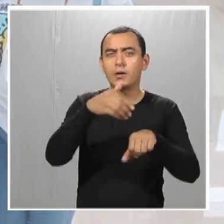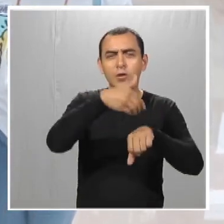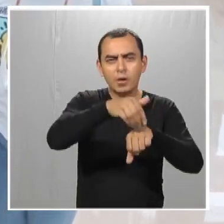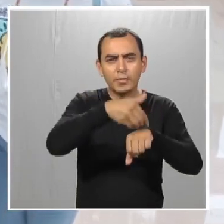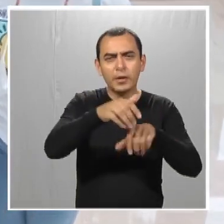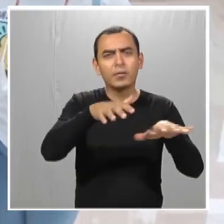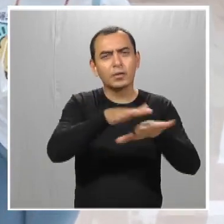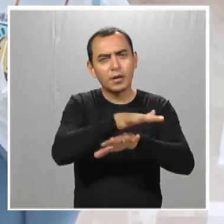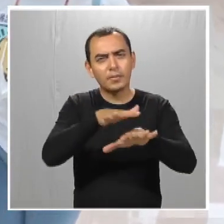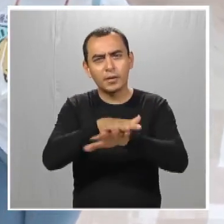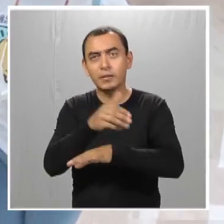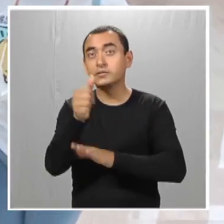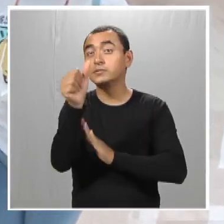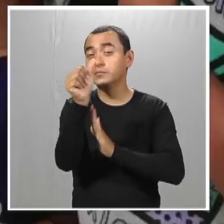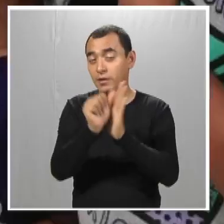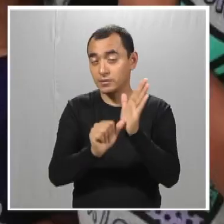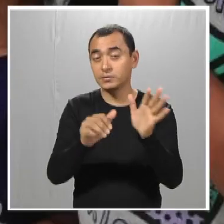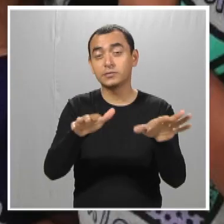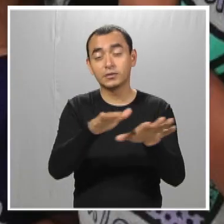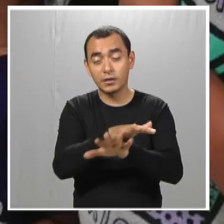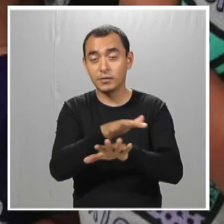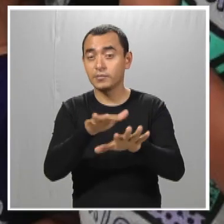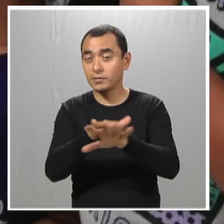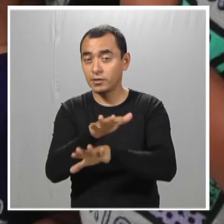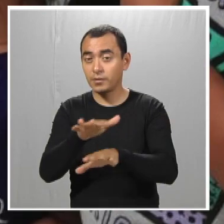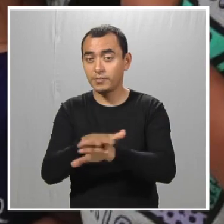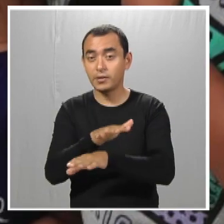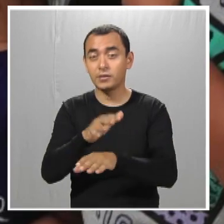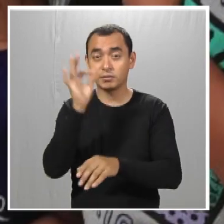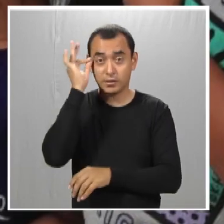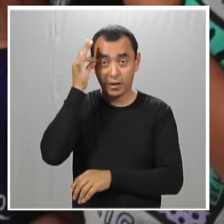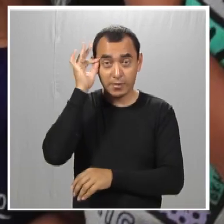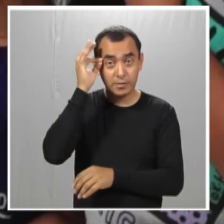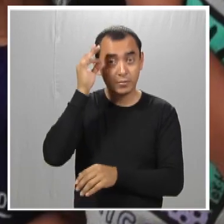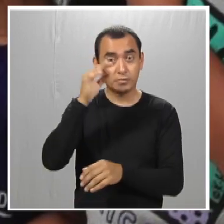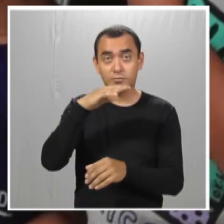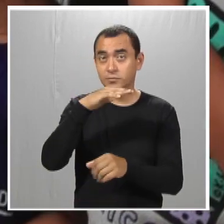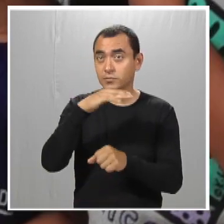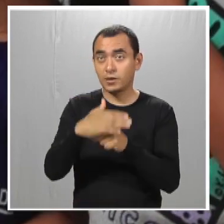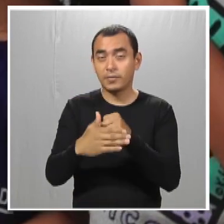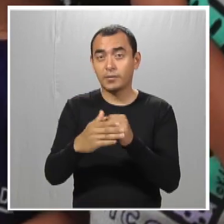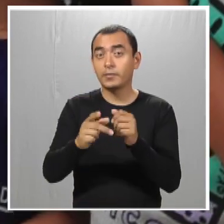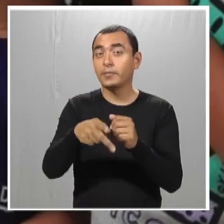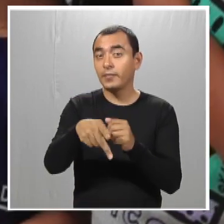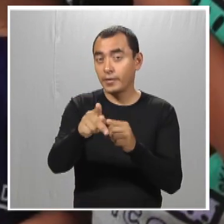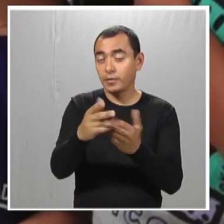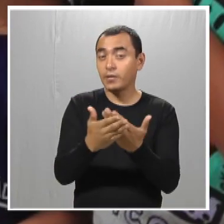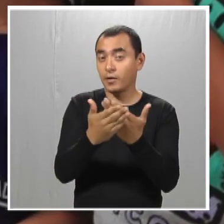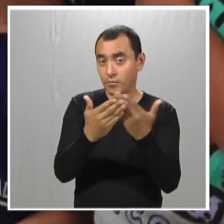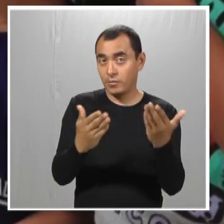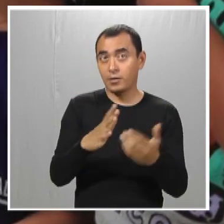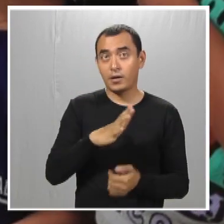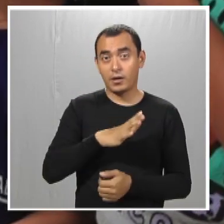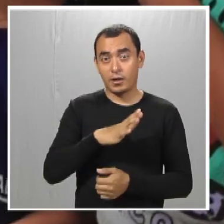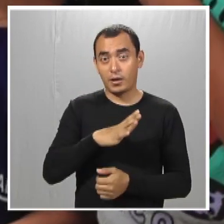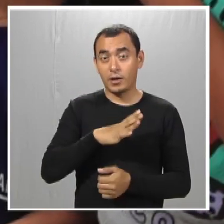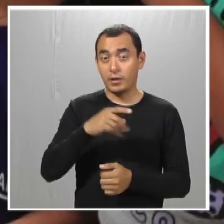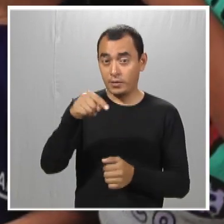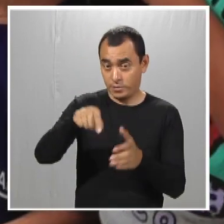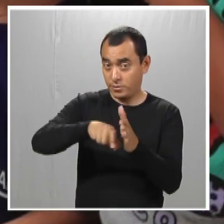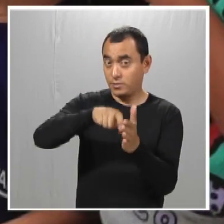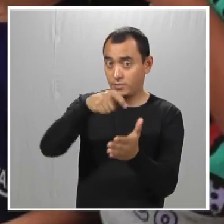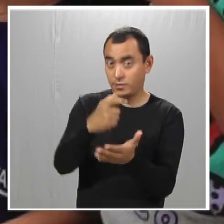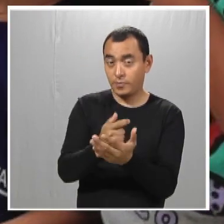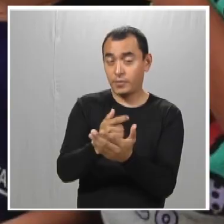cambiando cada, por lo general, cada seis meses, que es cuando se terminan los servicios sociales, pero actualmente tenemos